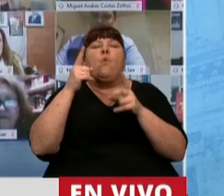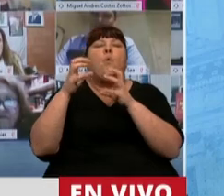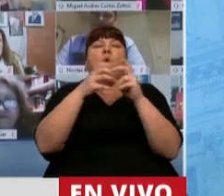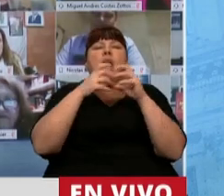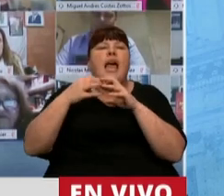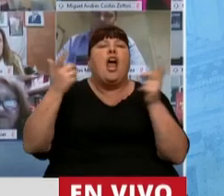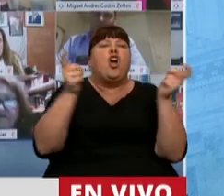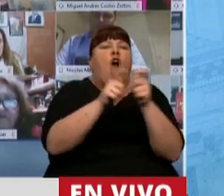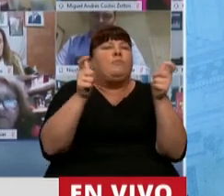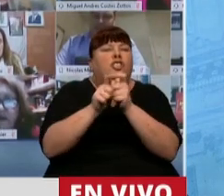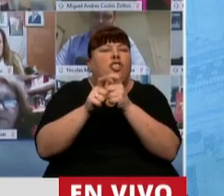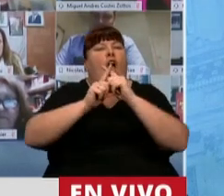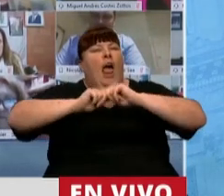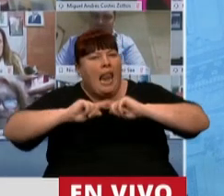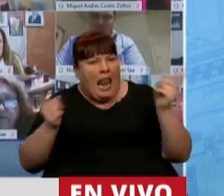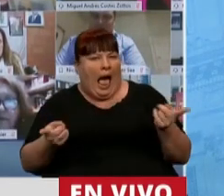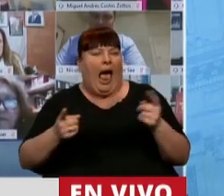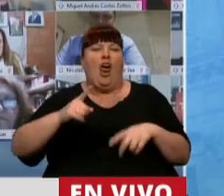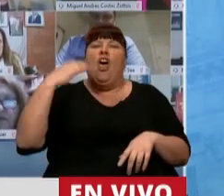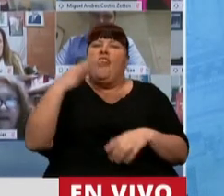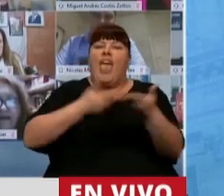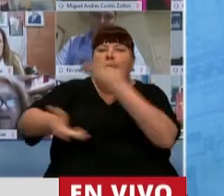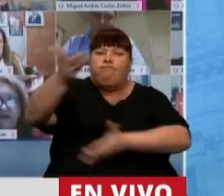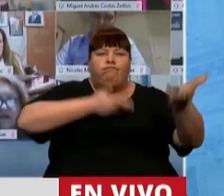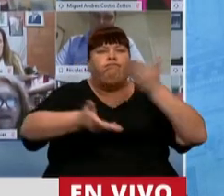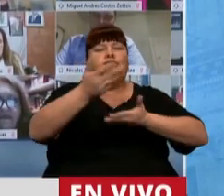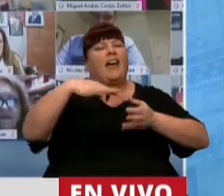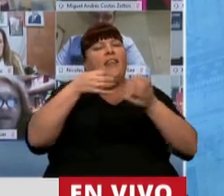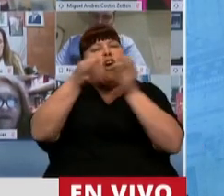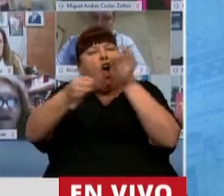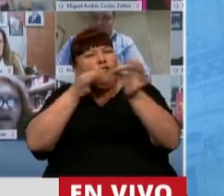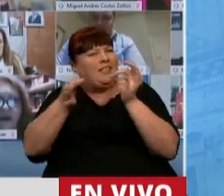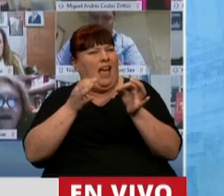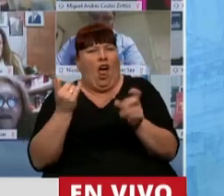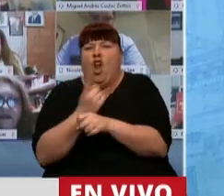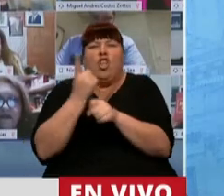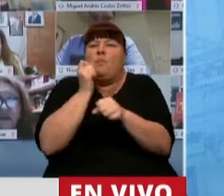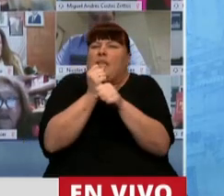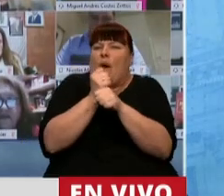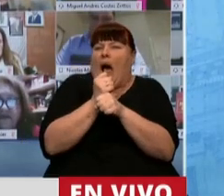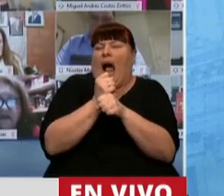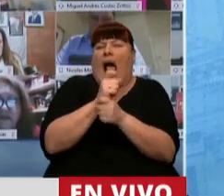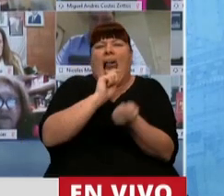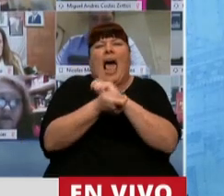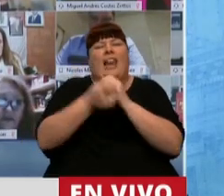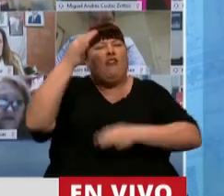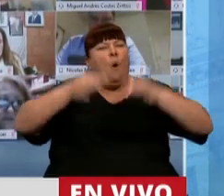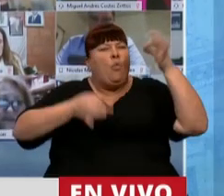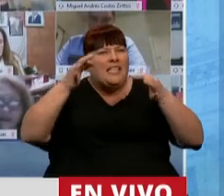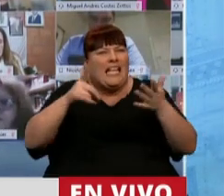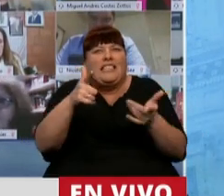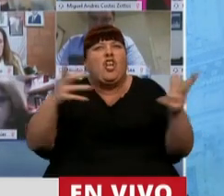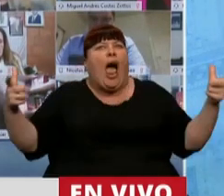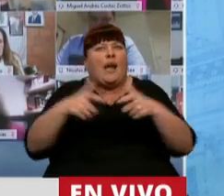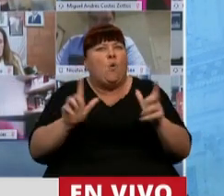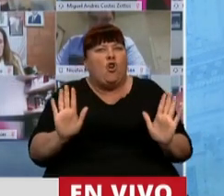tratamiento en las comisiones que sea más largo, requiere que interactuemos, requiere que conversemos, no se puede trabajar la reforma judicial sin